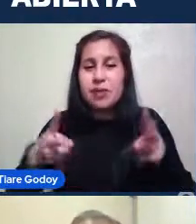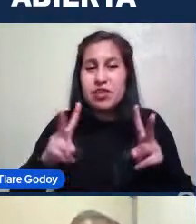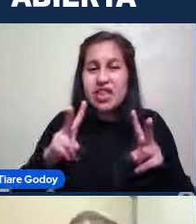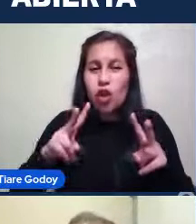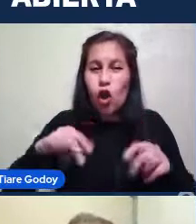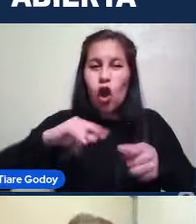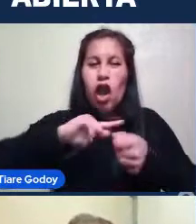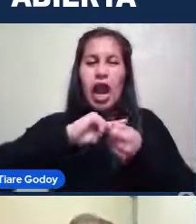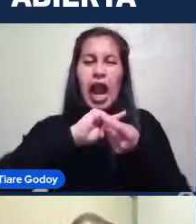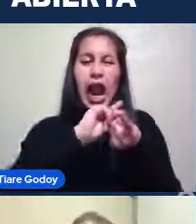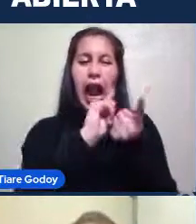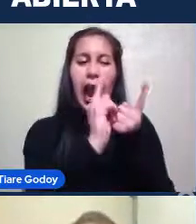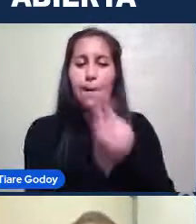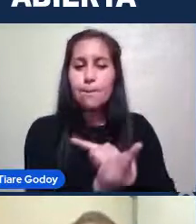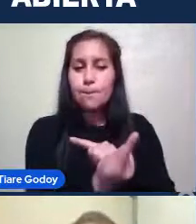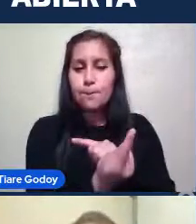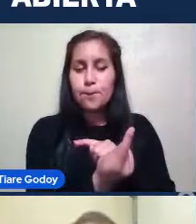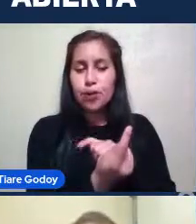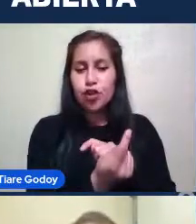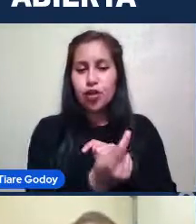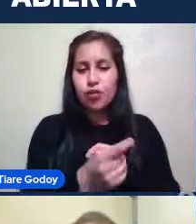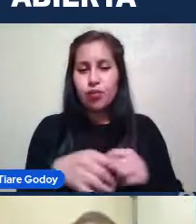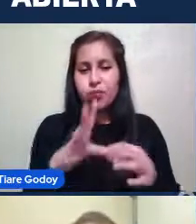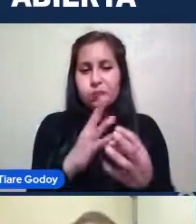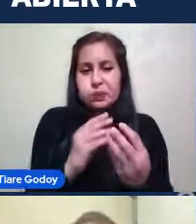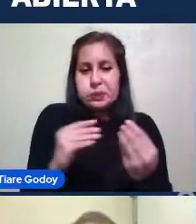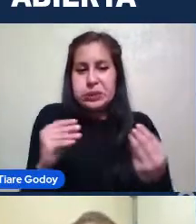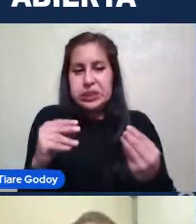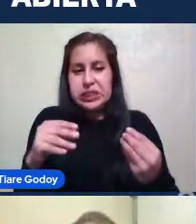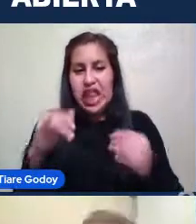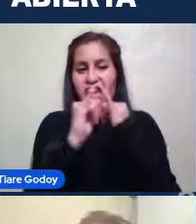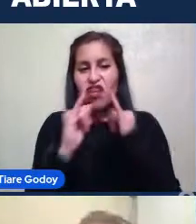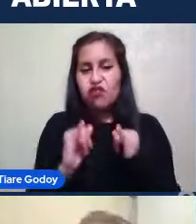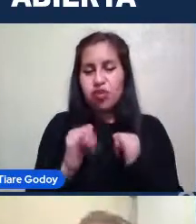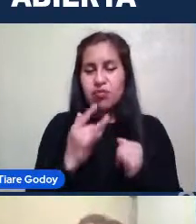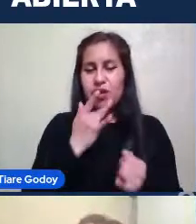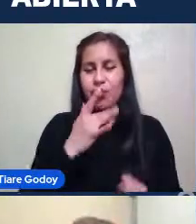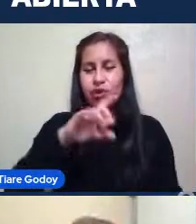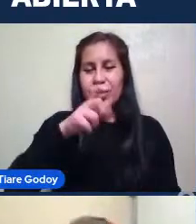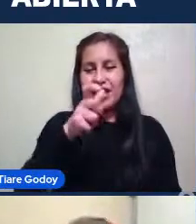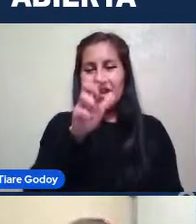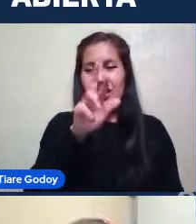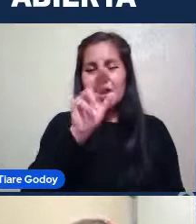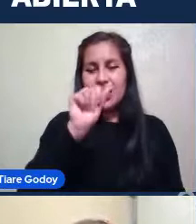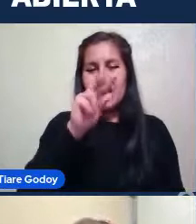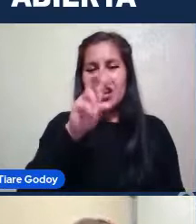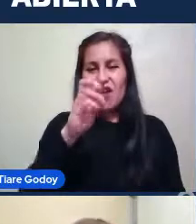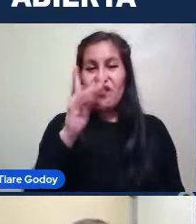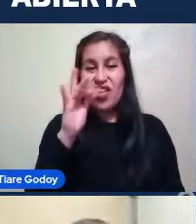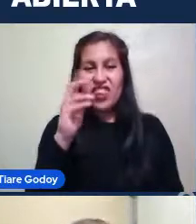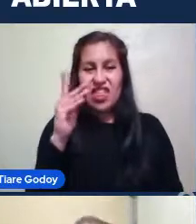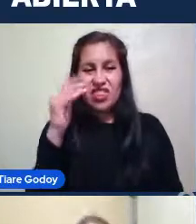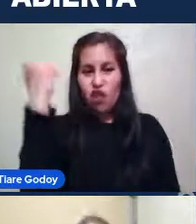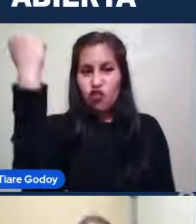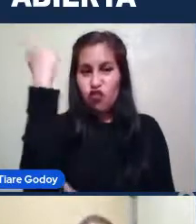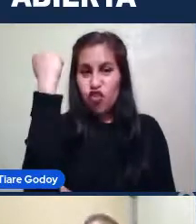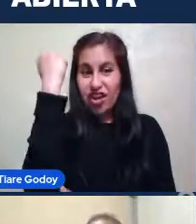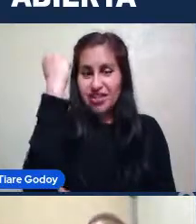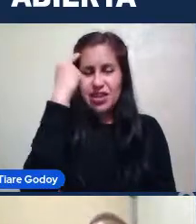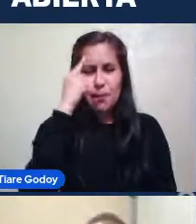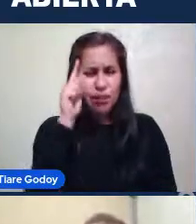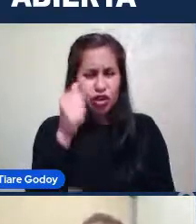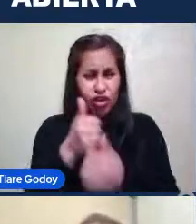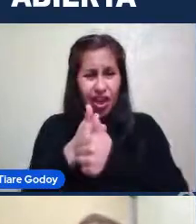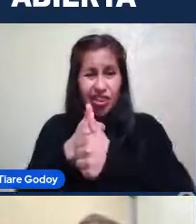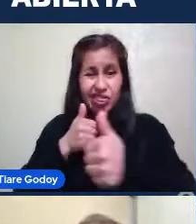Que haya Desarmado Un poco La galaxia Porque la gravedad Es una fuerza Que actúa A distancia O si no No